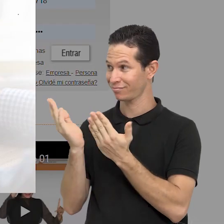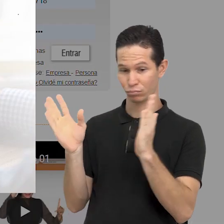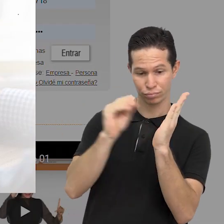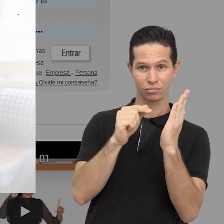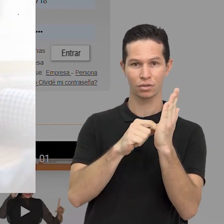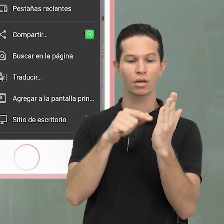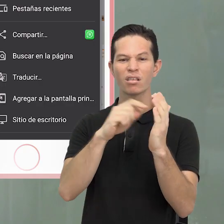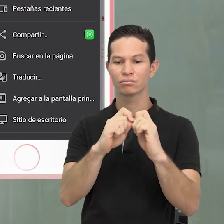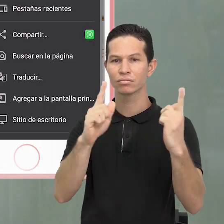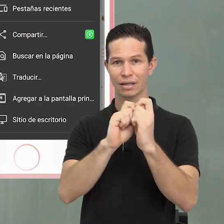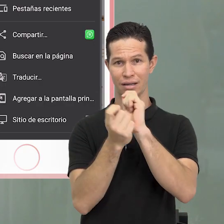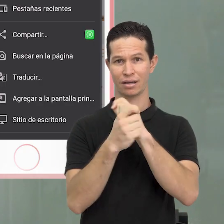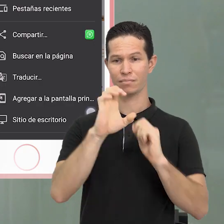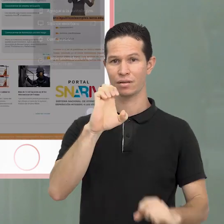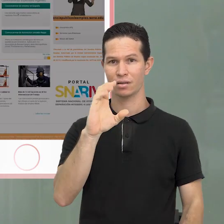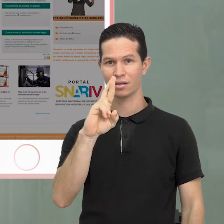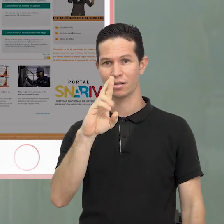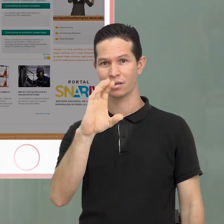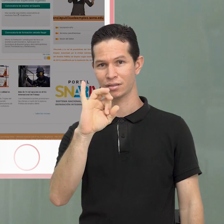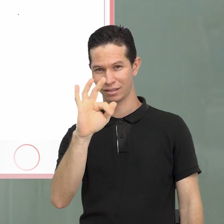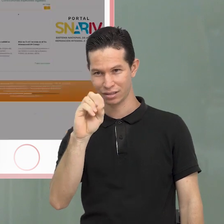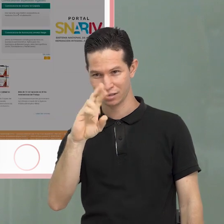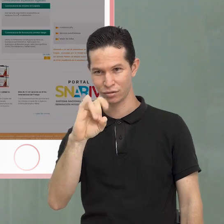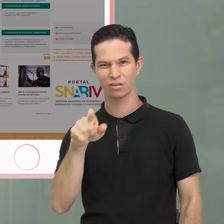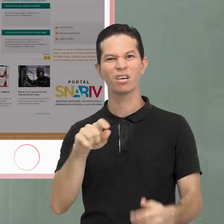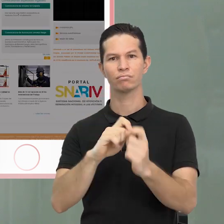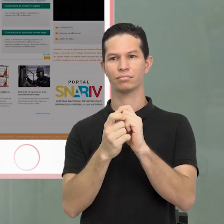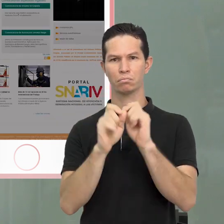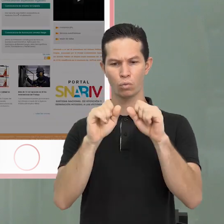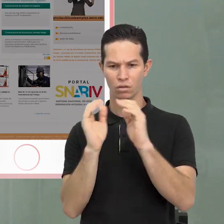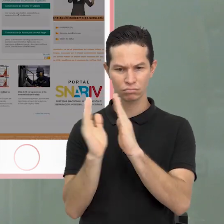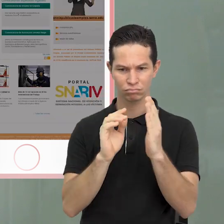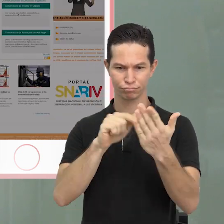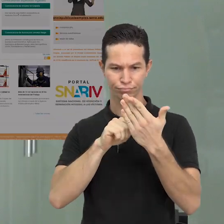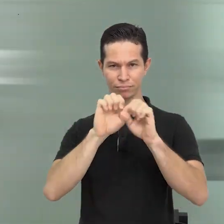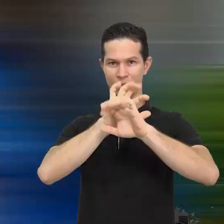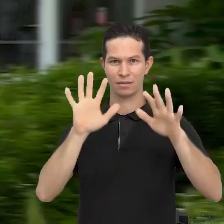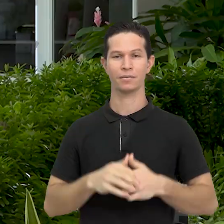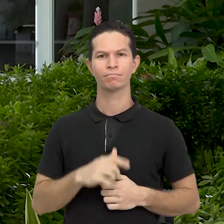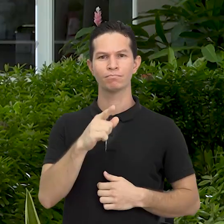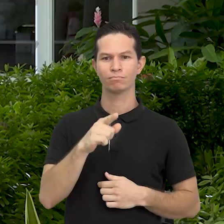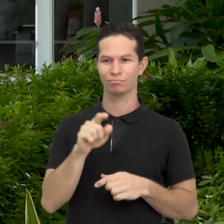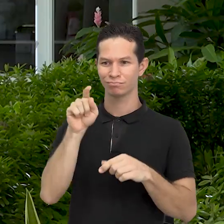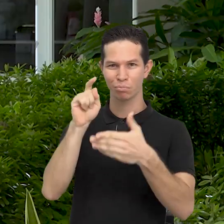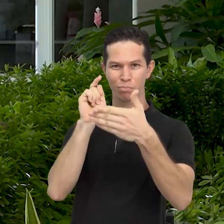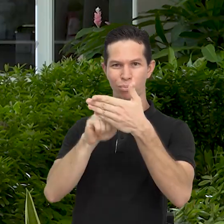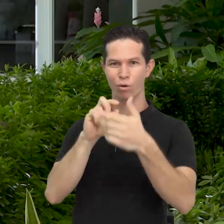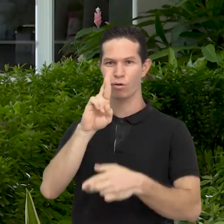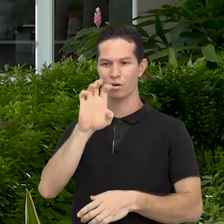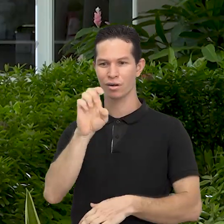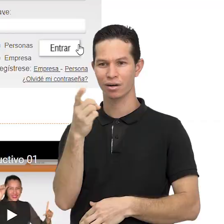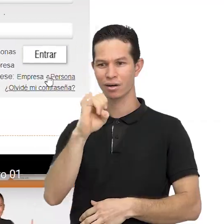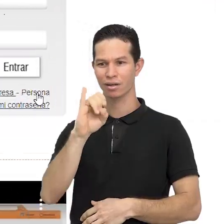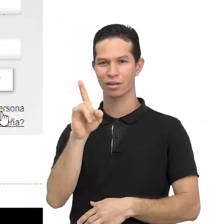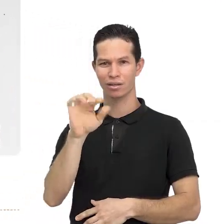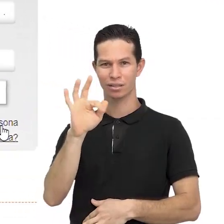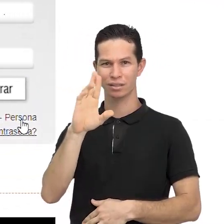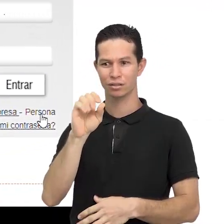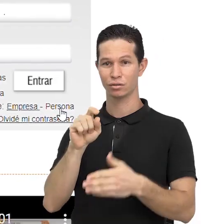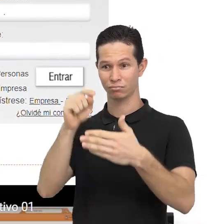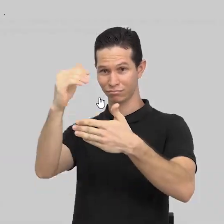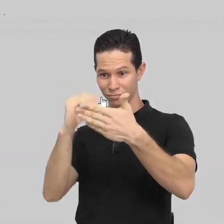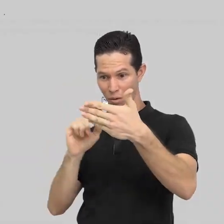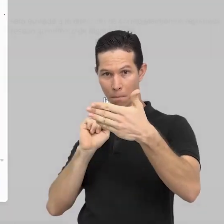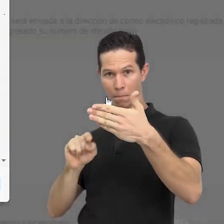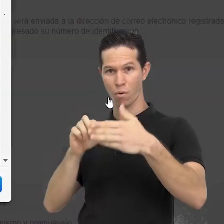sable o tu celular, no se te olvide activar el modo escritorio para que navegues sin inconvenientes. Elige la opción Regístese. Selecciona la casilla